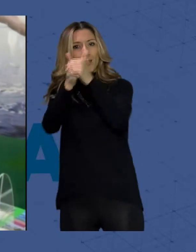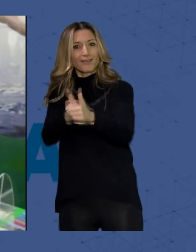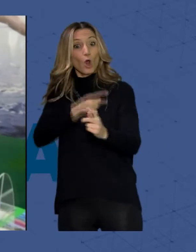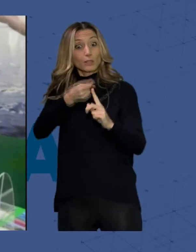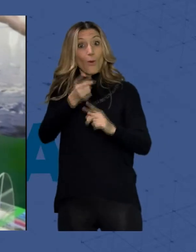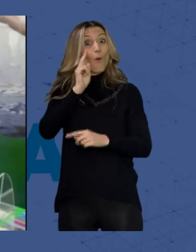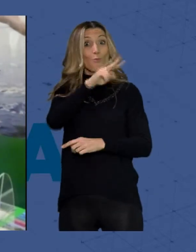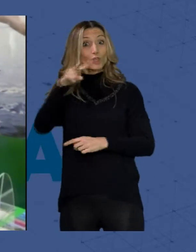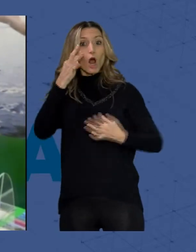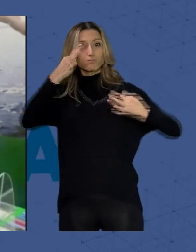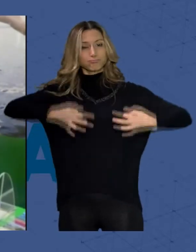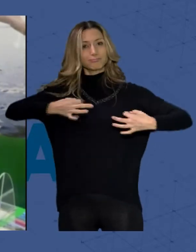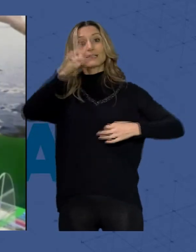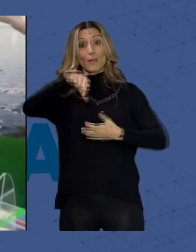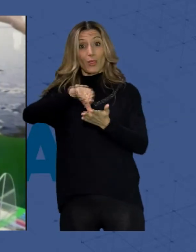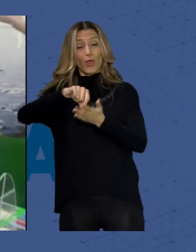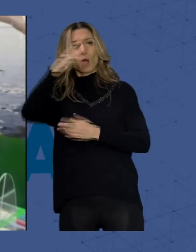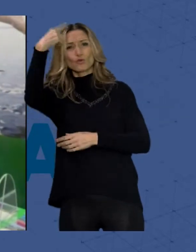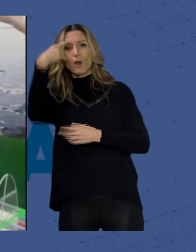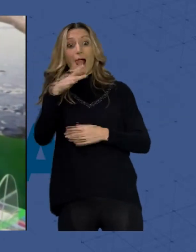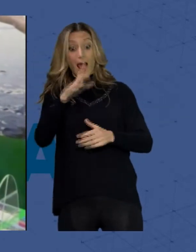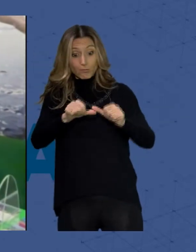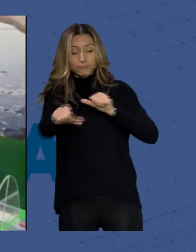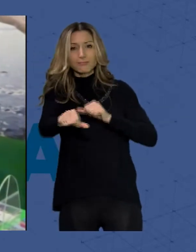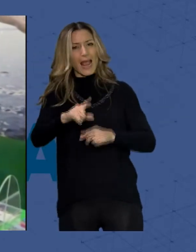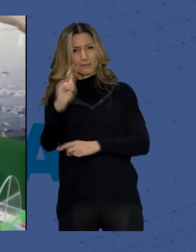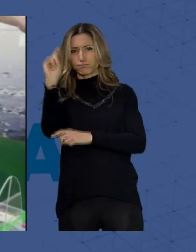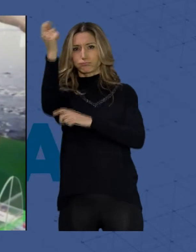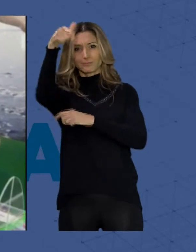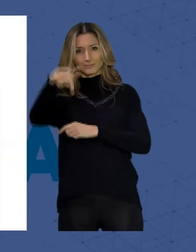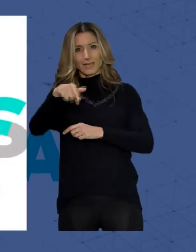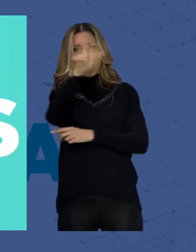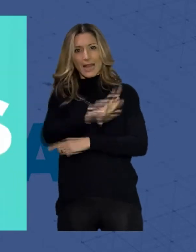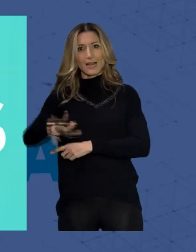Museo del Realismo y la Ciudad de la Cultura sean, a partir de ahora, referentes nacionales.